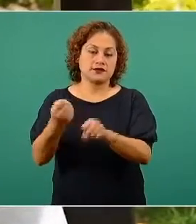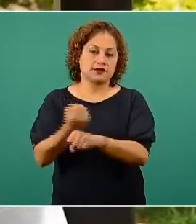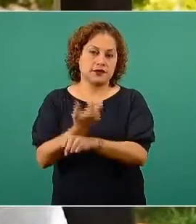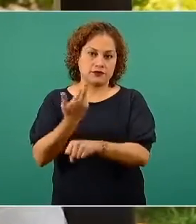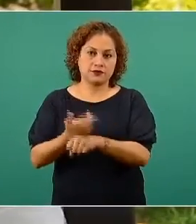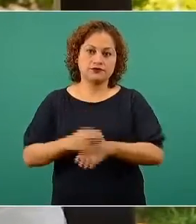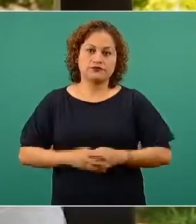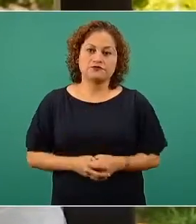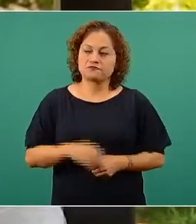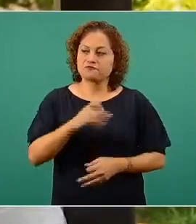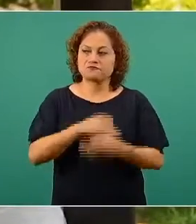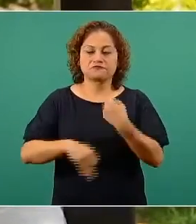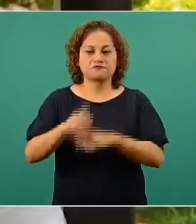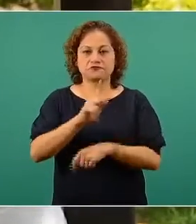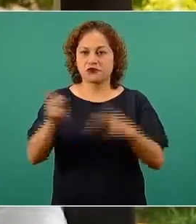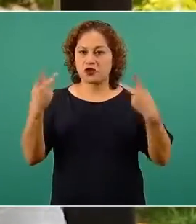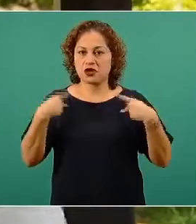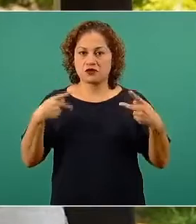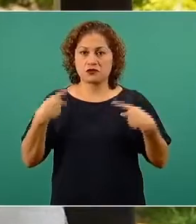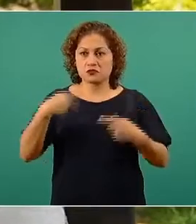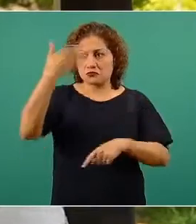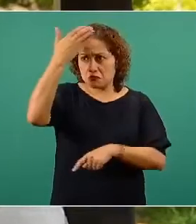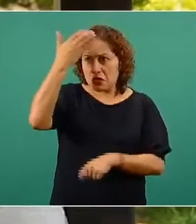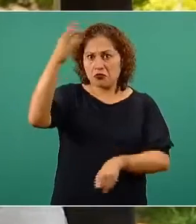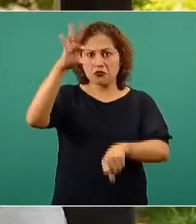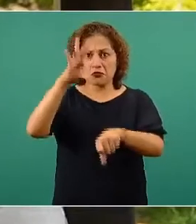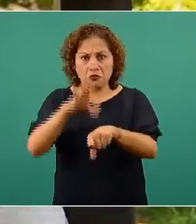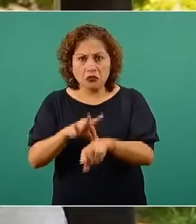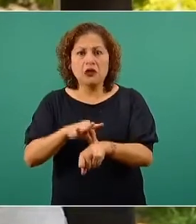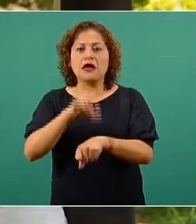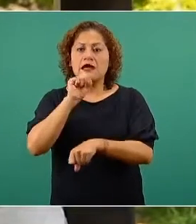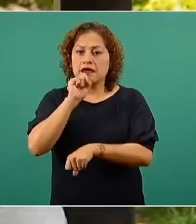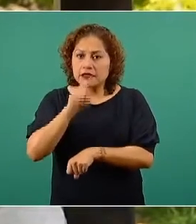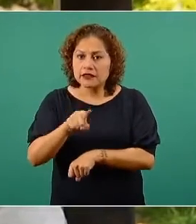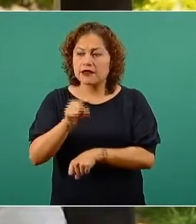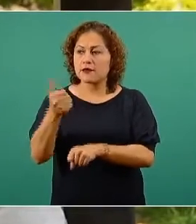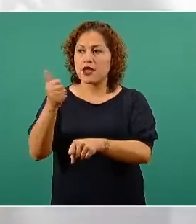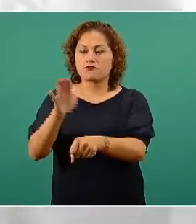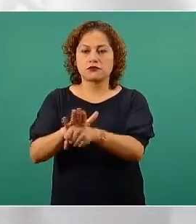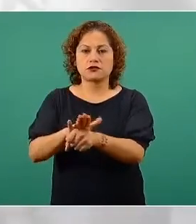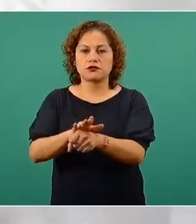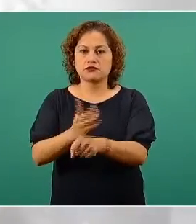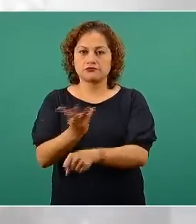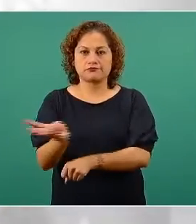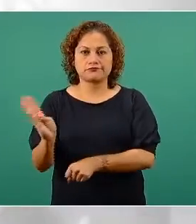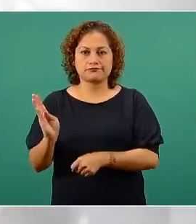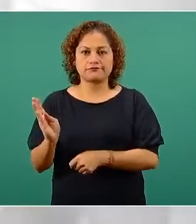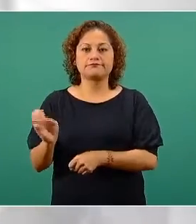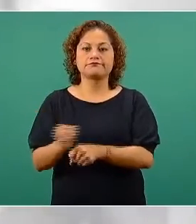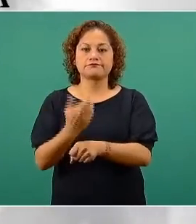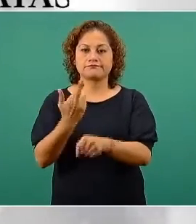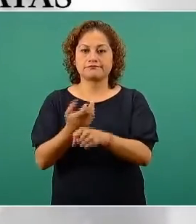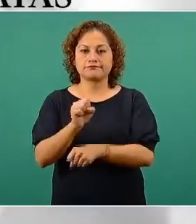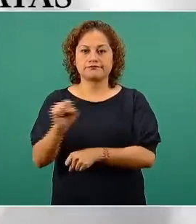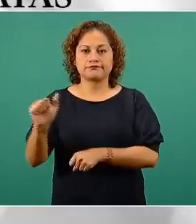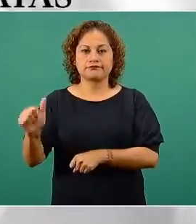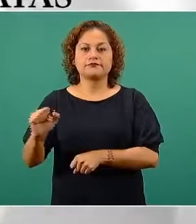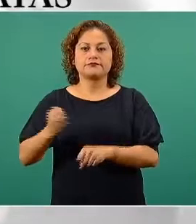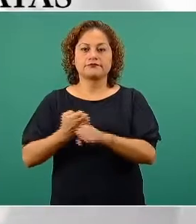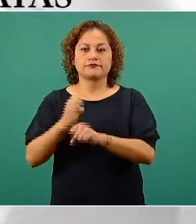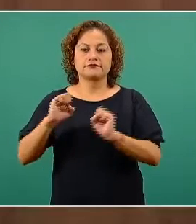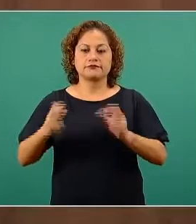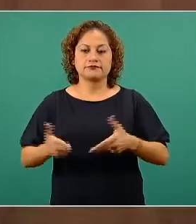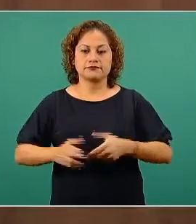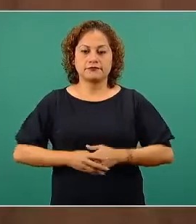Desde la parte de médicos y enfermeras, hasta la parte de los administrativos. Secretaría de Salud, Chiapas.